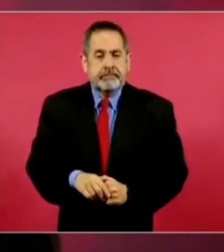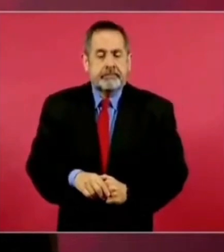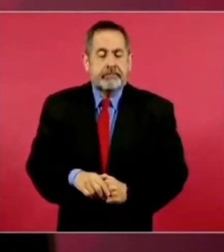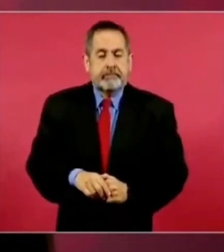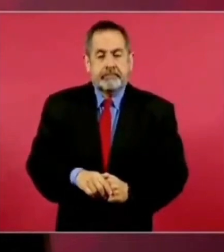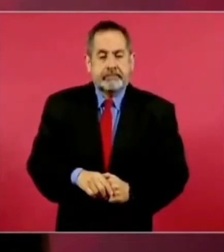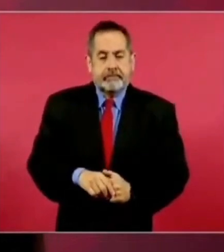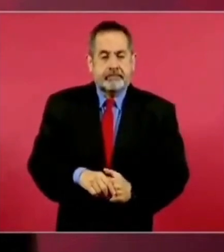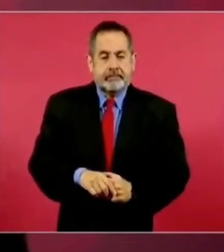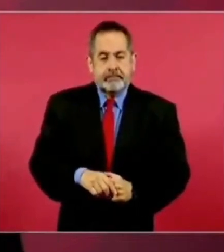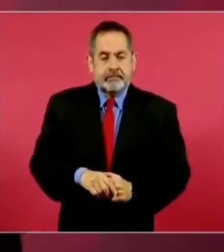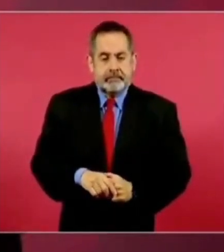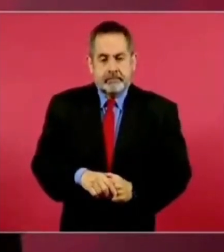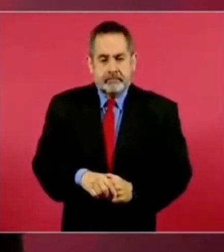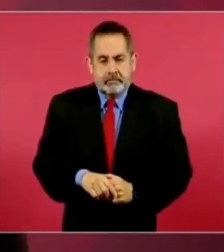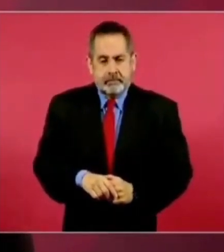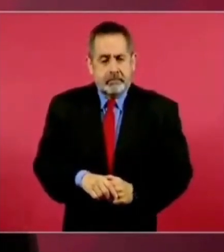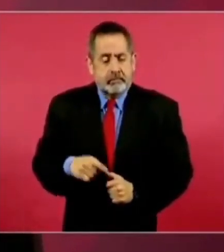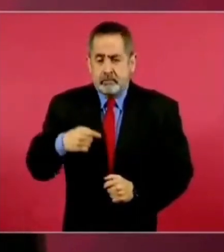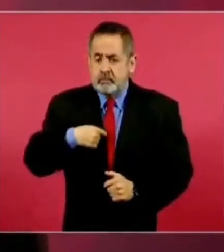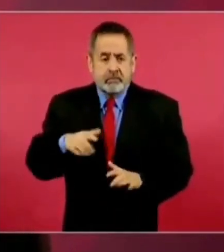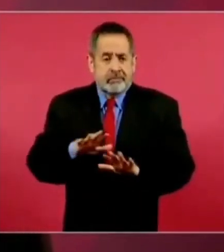es que ya cumplí mi ciclo